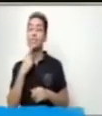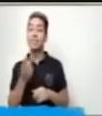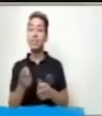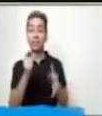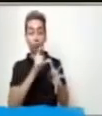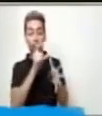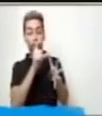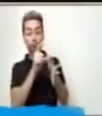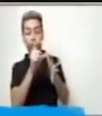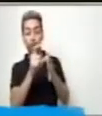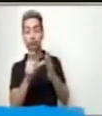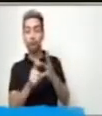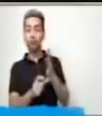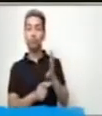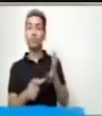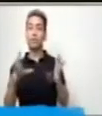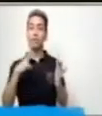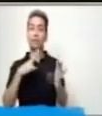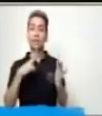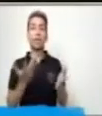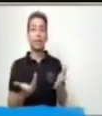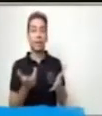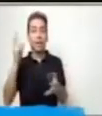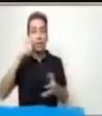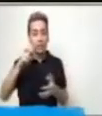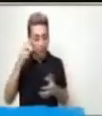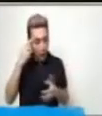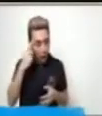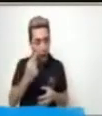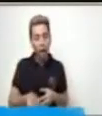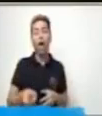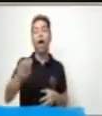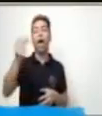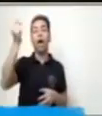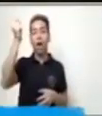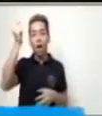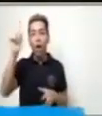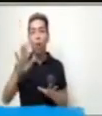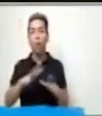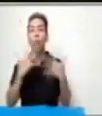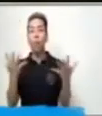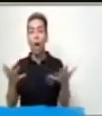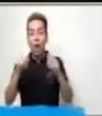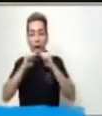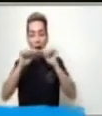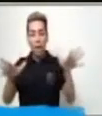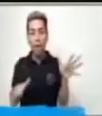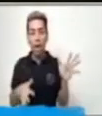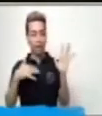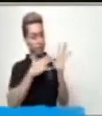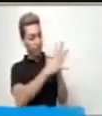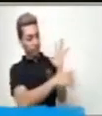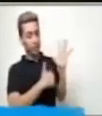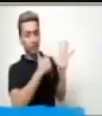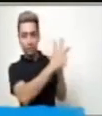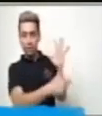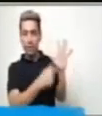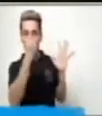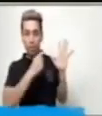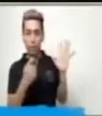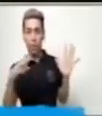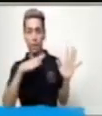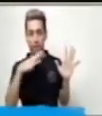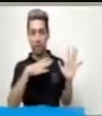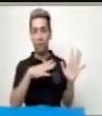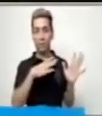características que necesitamos descubrir cuál de los animales que están en esta imagen lo tienen.